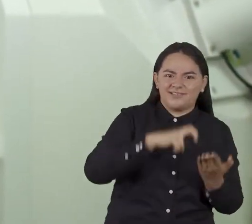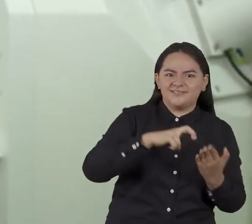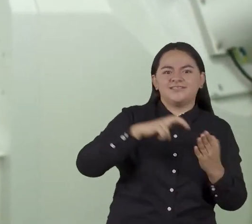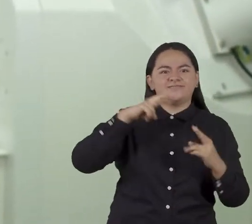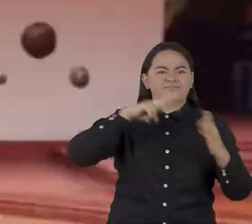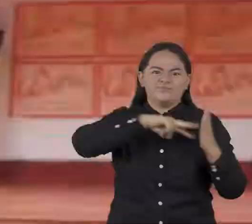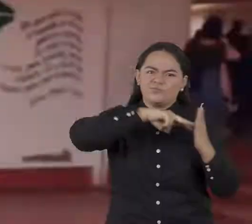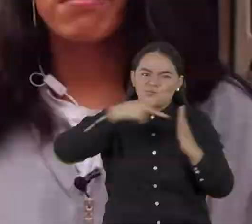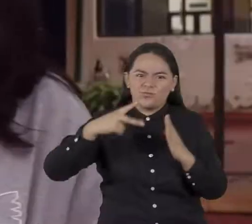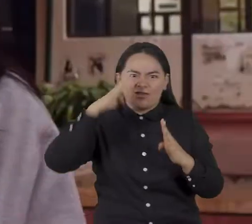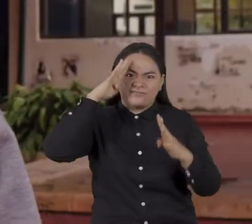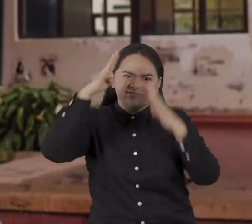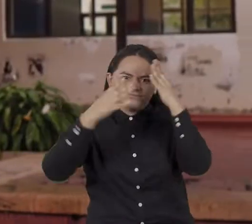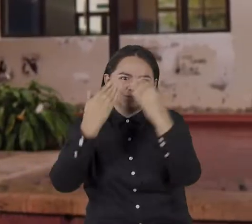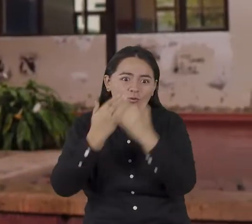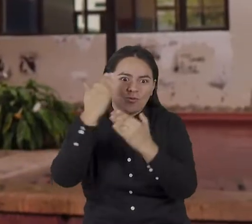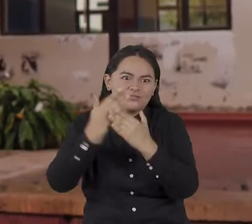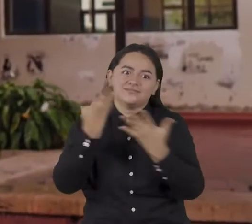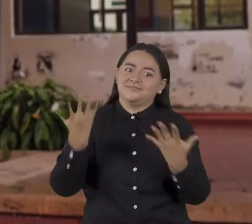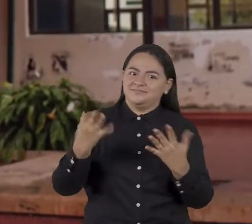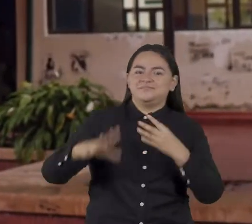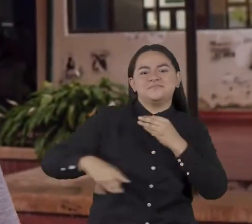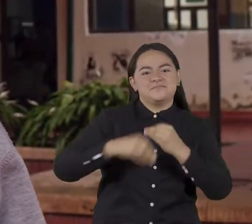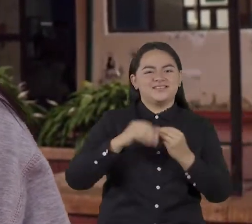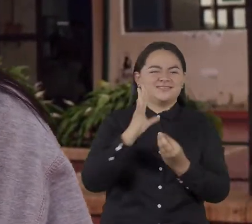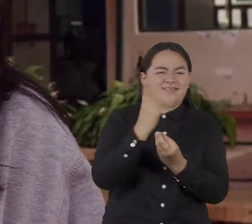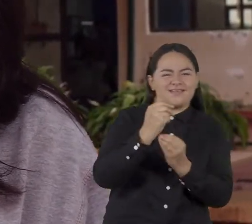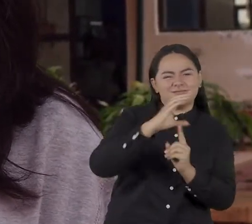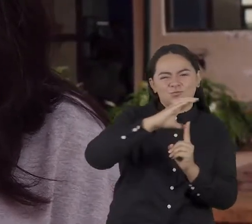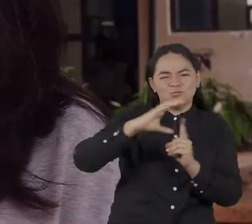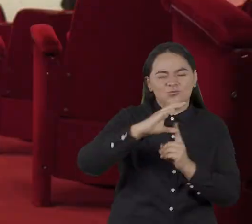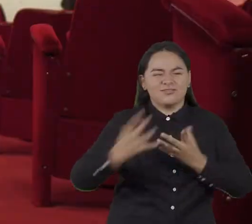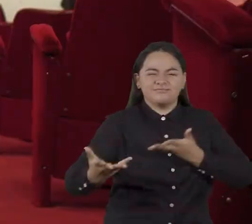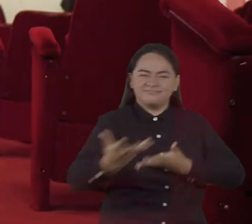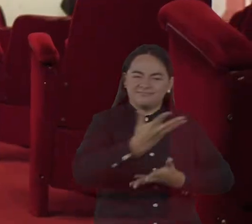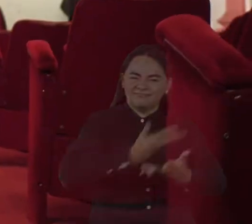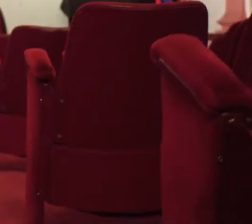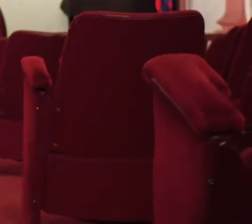e innovación. Compartimos el arte y la cultura.